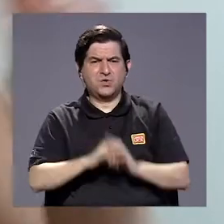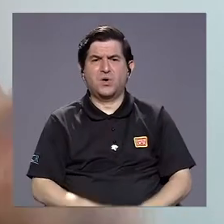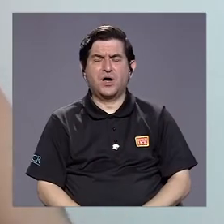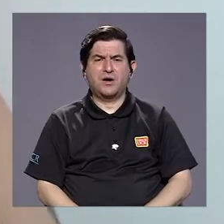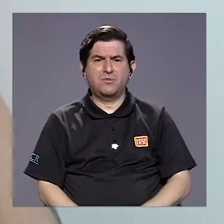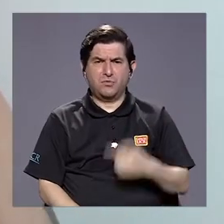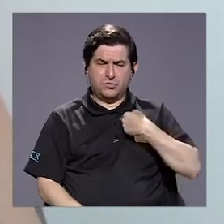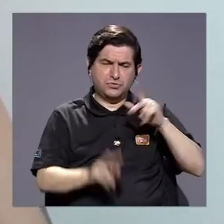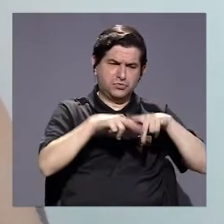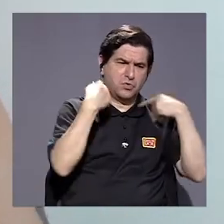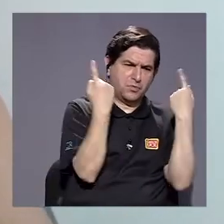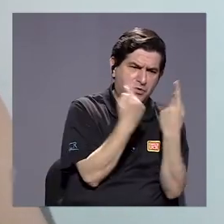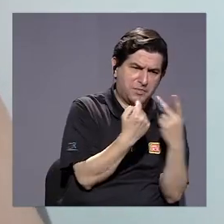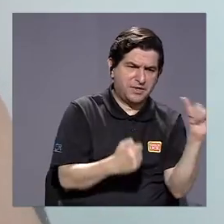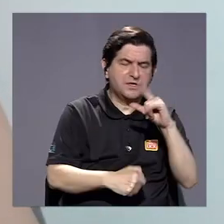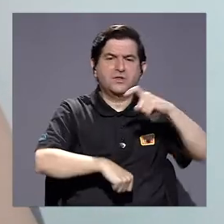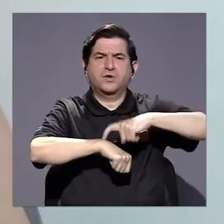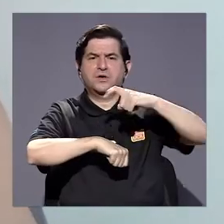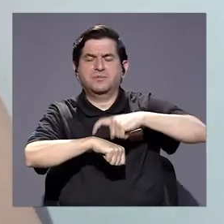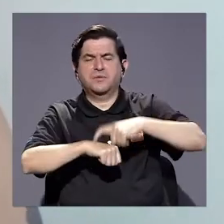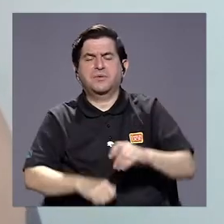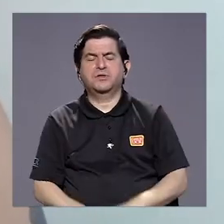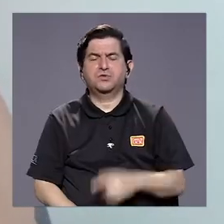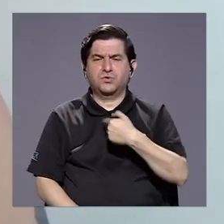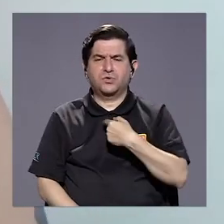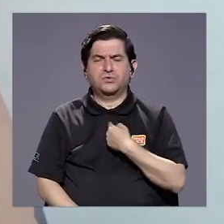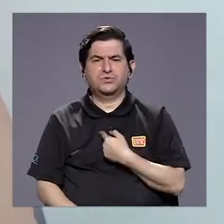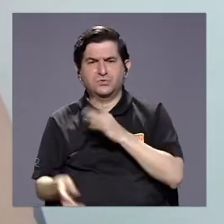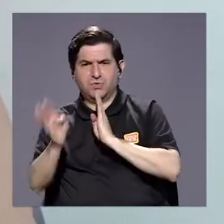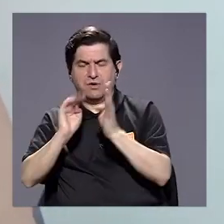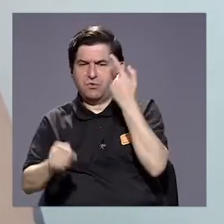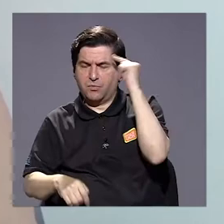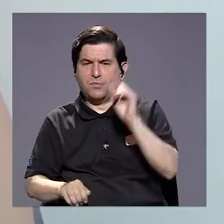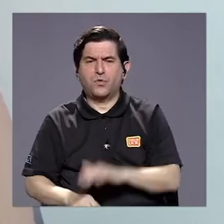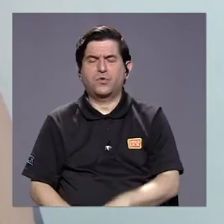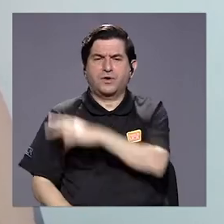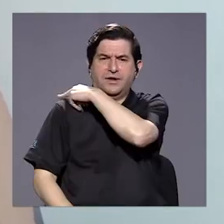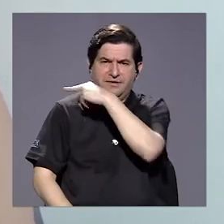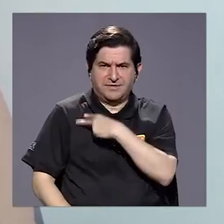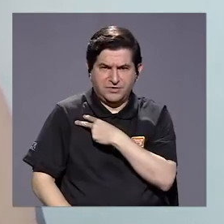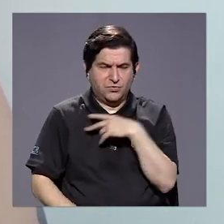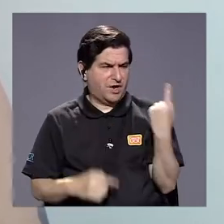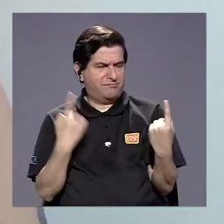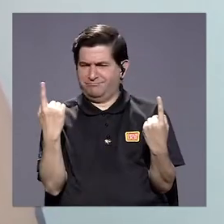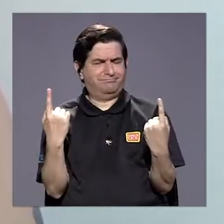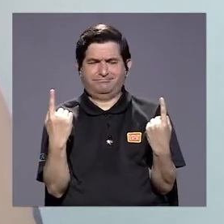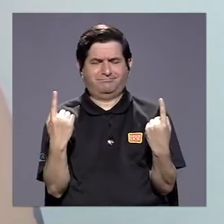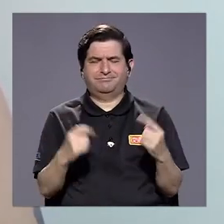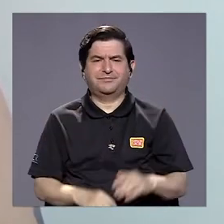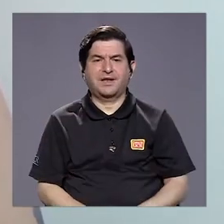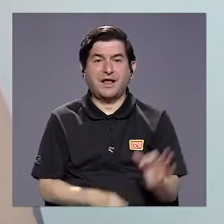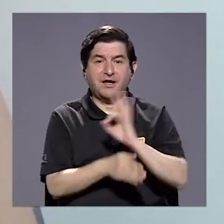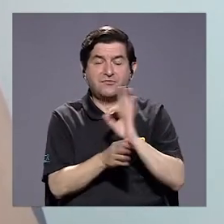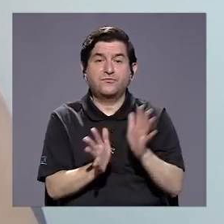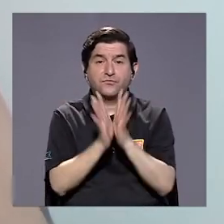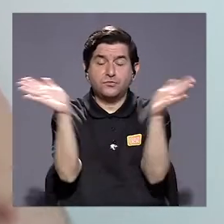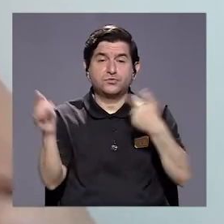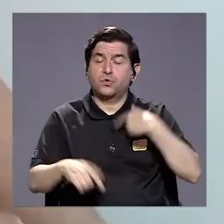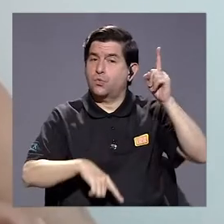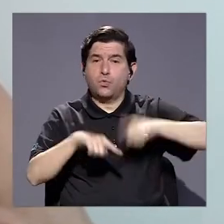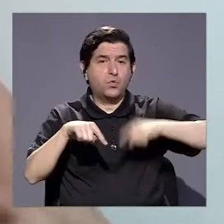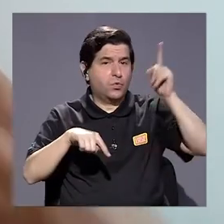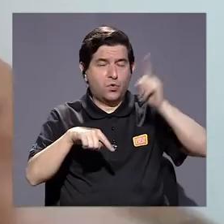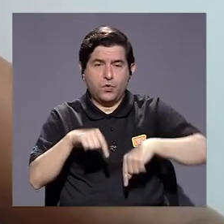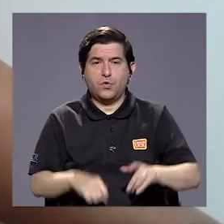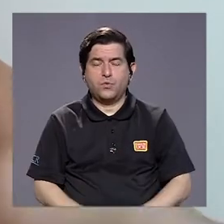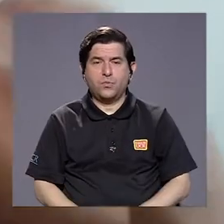hablando al mismo tiempo a nombre del partido y al mismo tiempo de la comisionada. Yo pienso que la función pública es